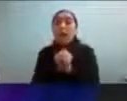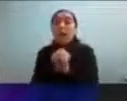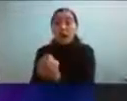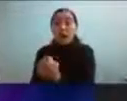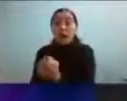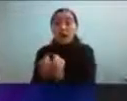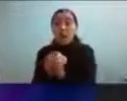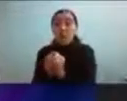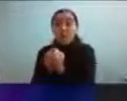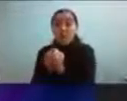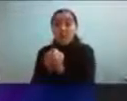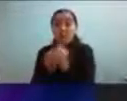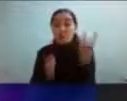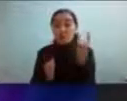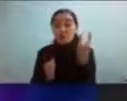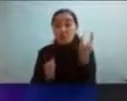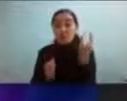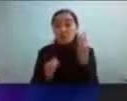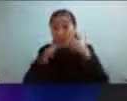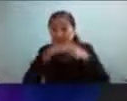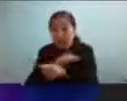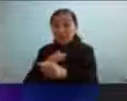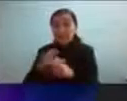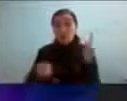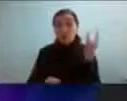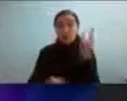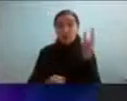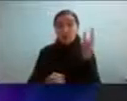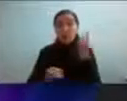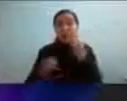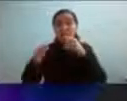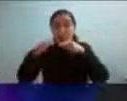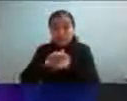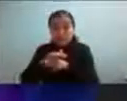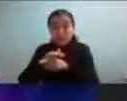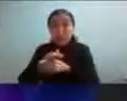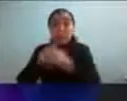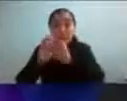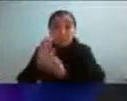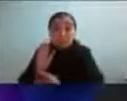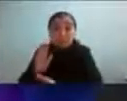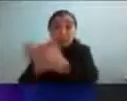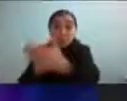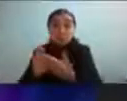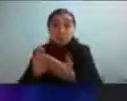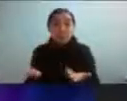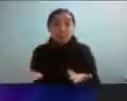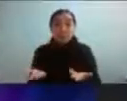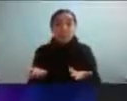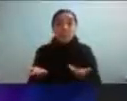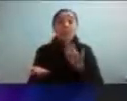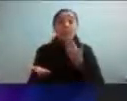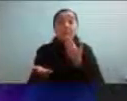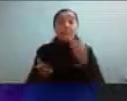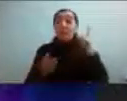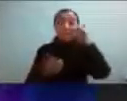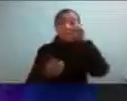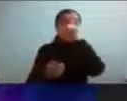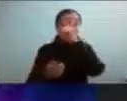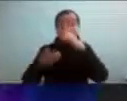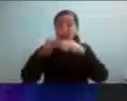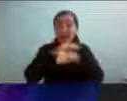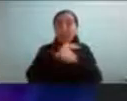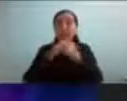en la universidad el acceso a la universidad y la permanencia también no solo el acceso y dificultades en el acceso al empleo con y sin